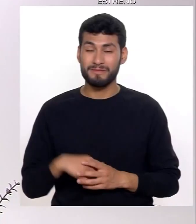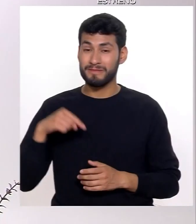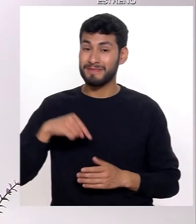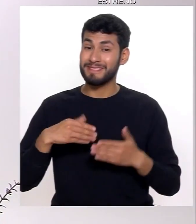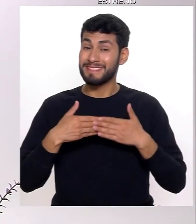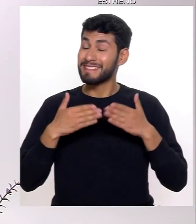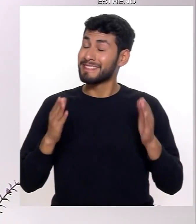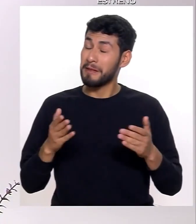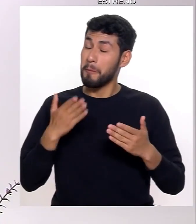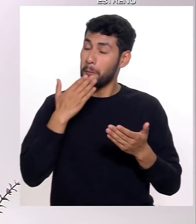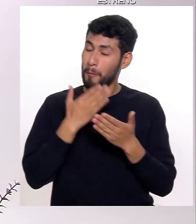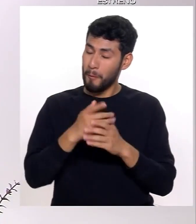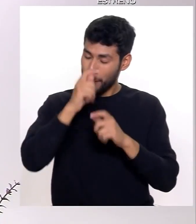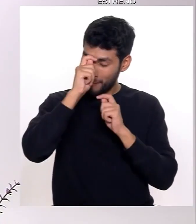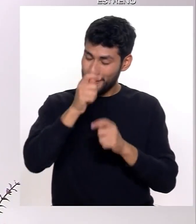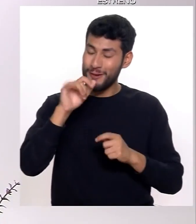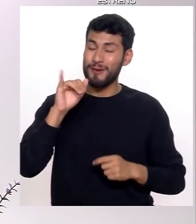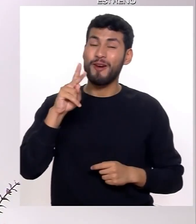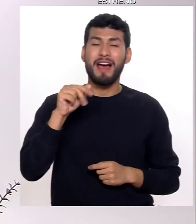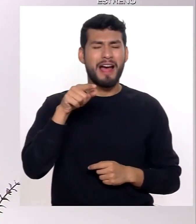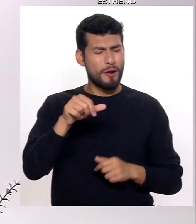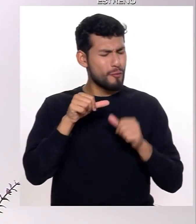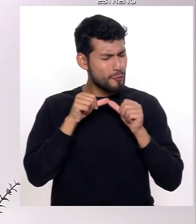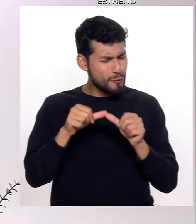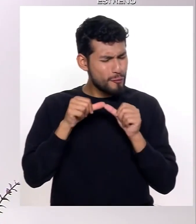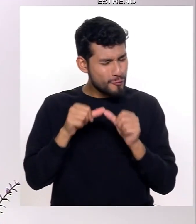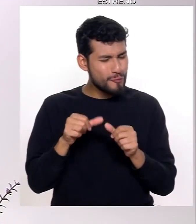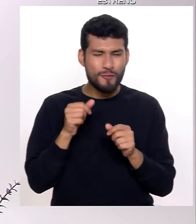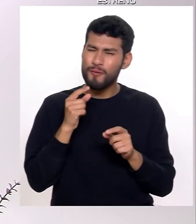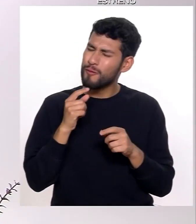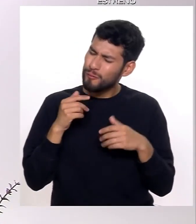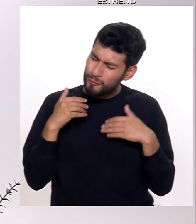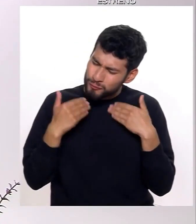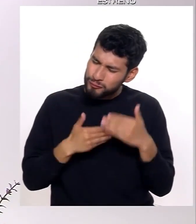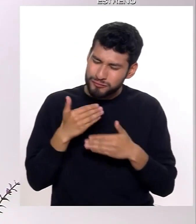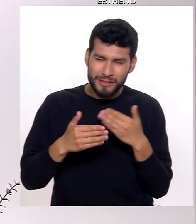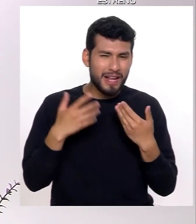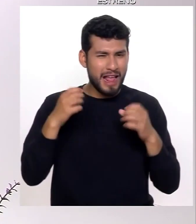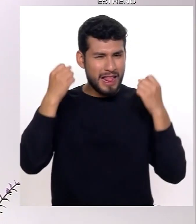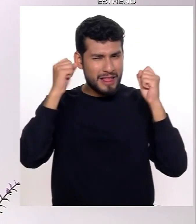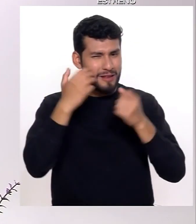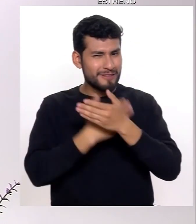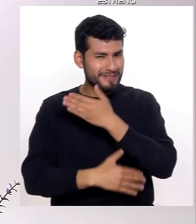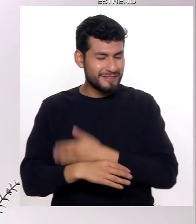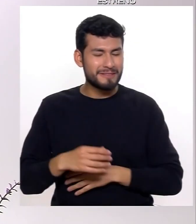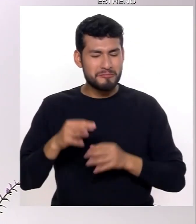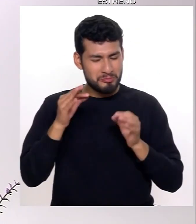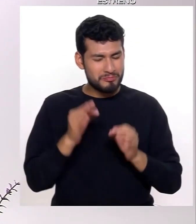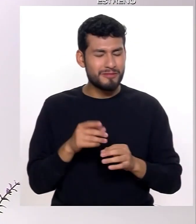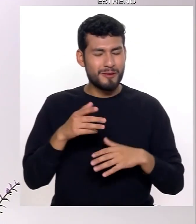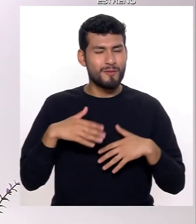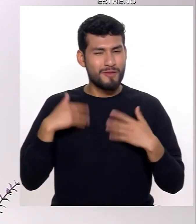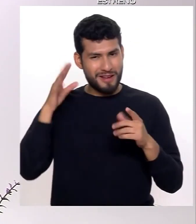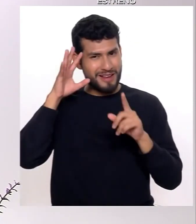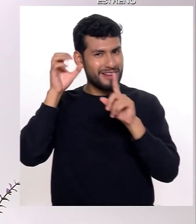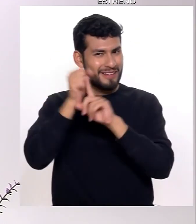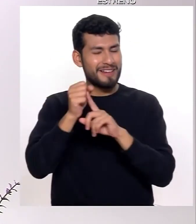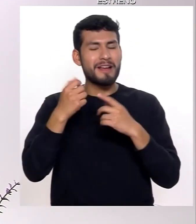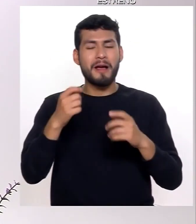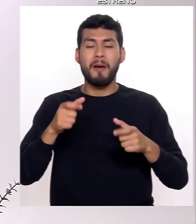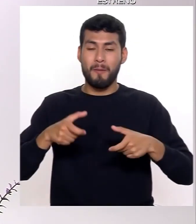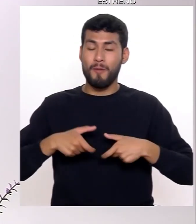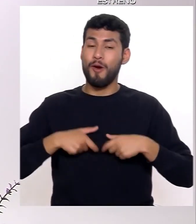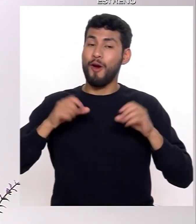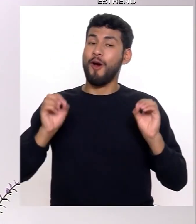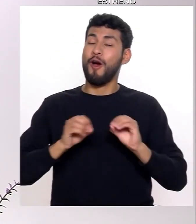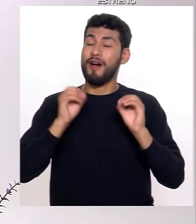Desde Sin Barreras queremos felicitar a Niurka por su constancia y dedicación en el paradeporte. Estamos seguros que lograrás